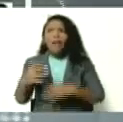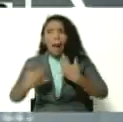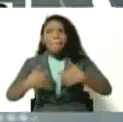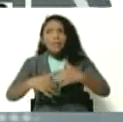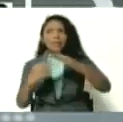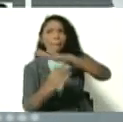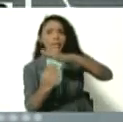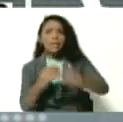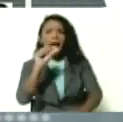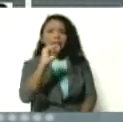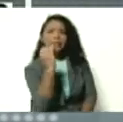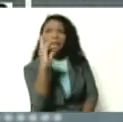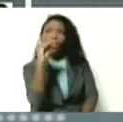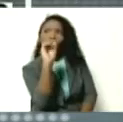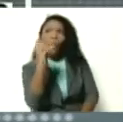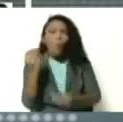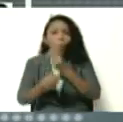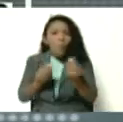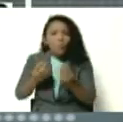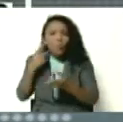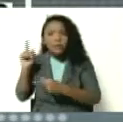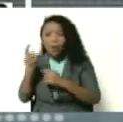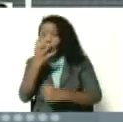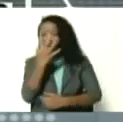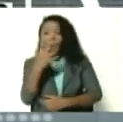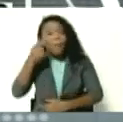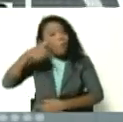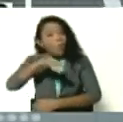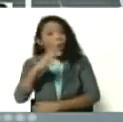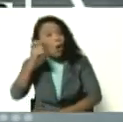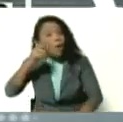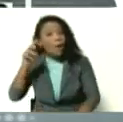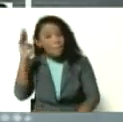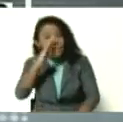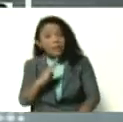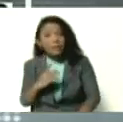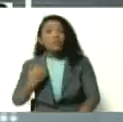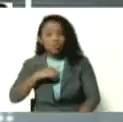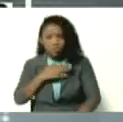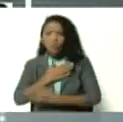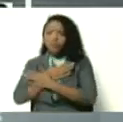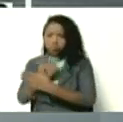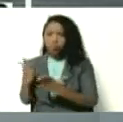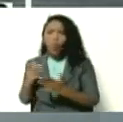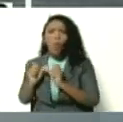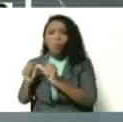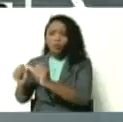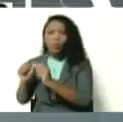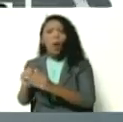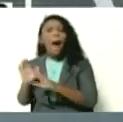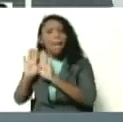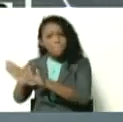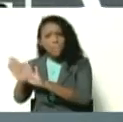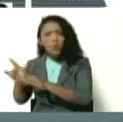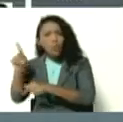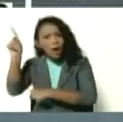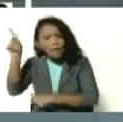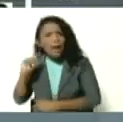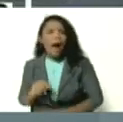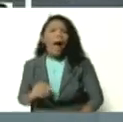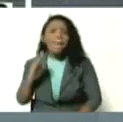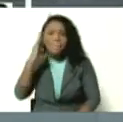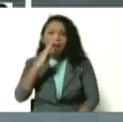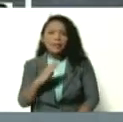genere ese oxígeno para nuestro pueblo, y para el pueblo de Brasil estamos dispuestos a seguir apoyando, seguir en ese